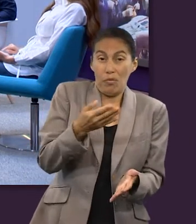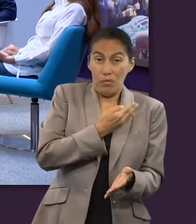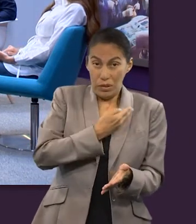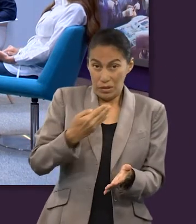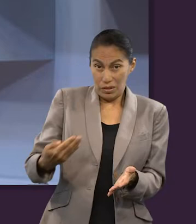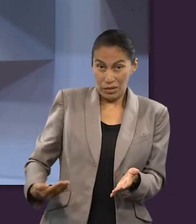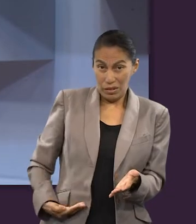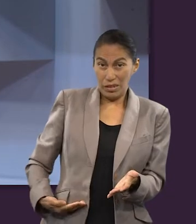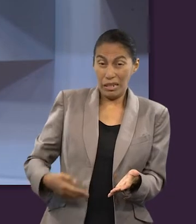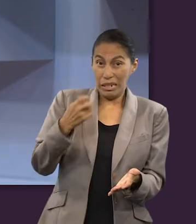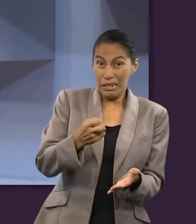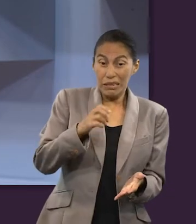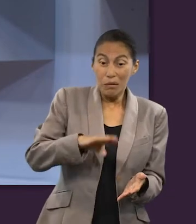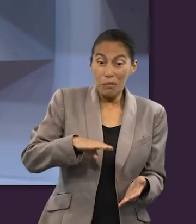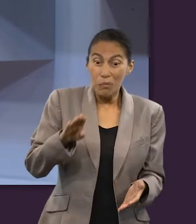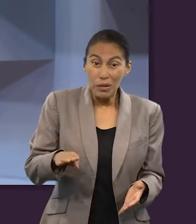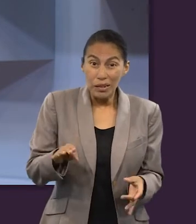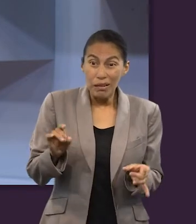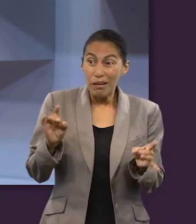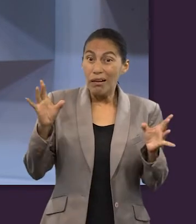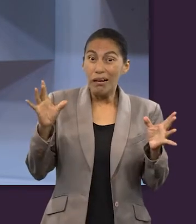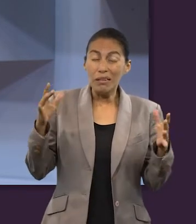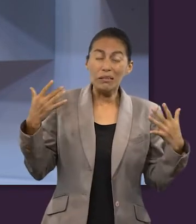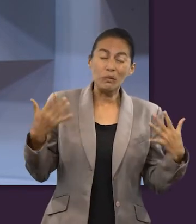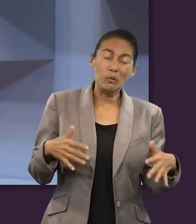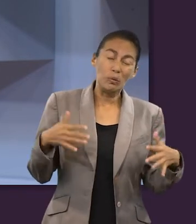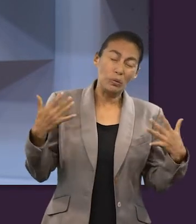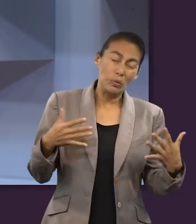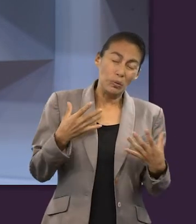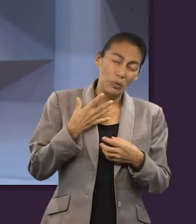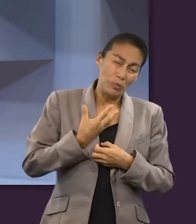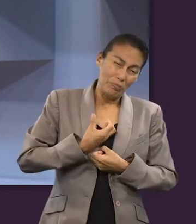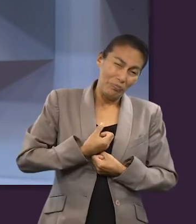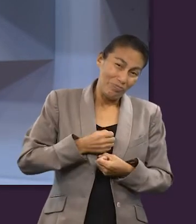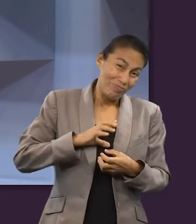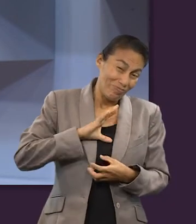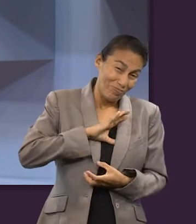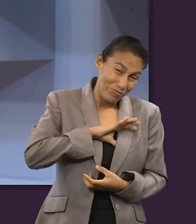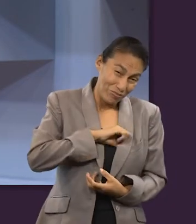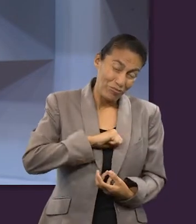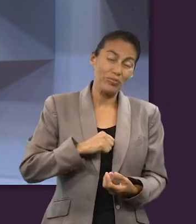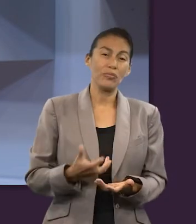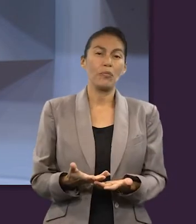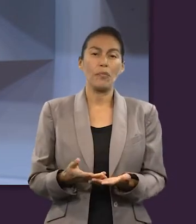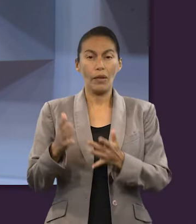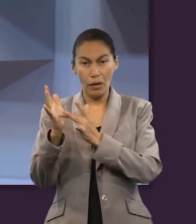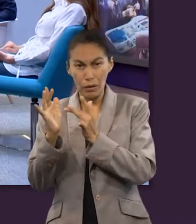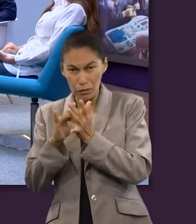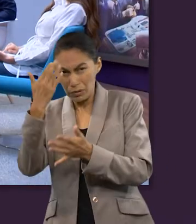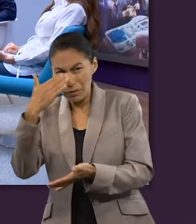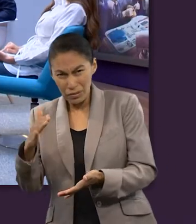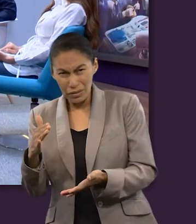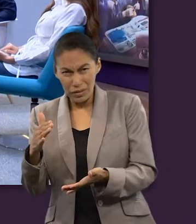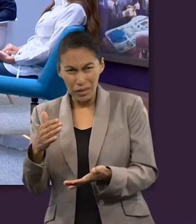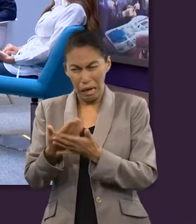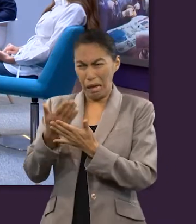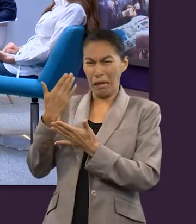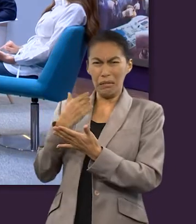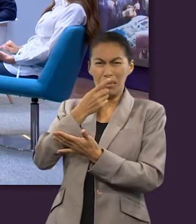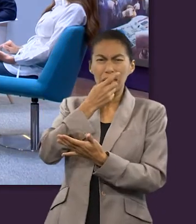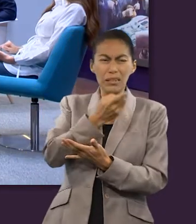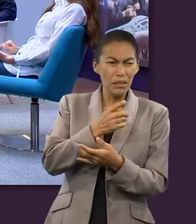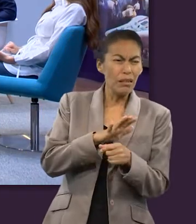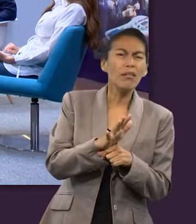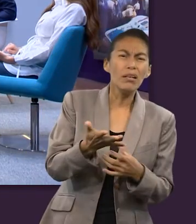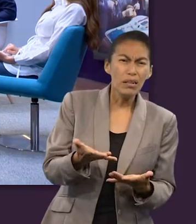futuro candidato a la presidencia, de pronto muriera. Pero ¿será que Jesús no sabía todo esto? ¿Él no habría